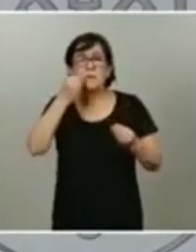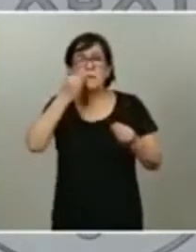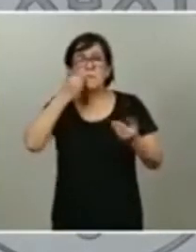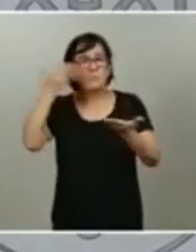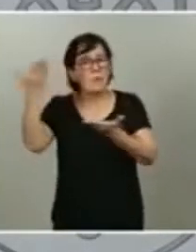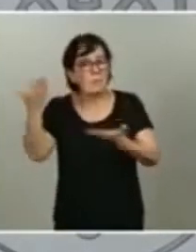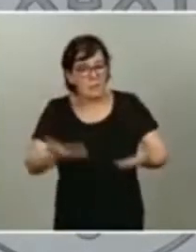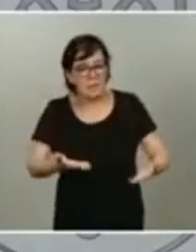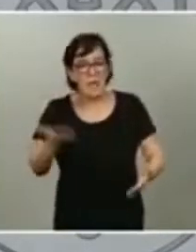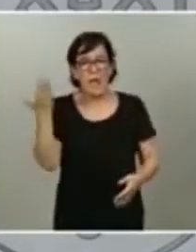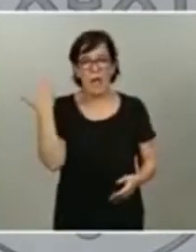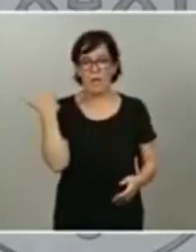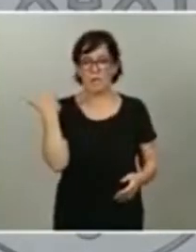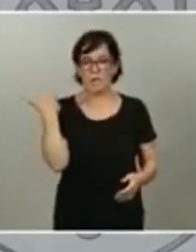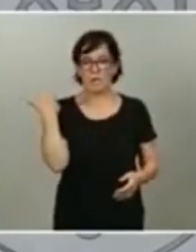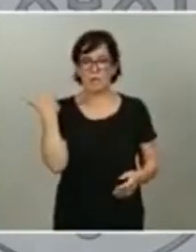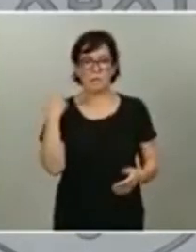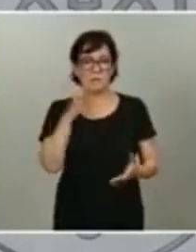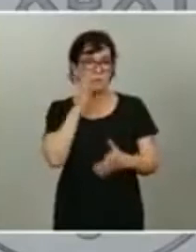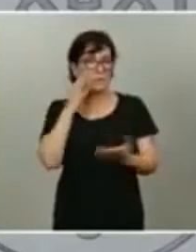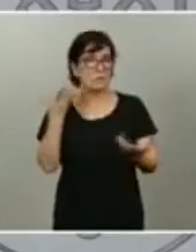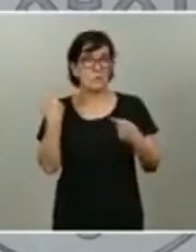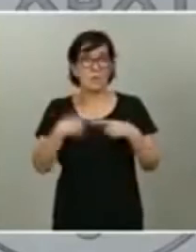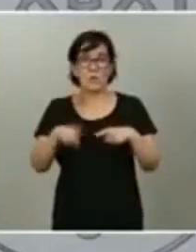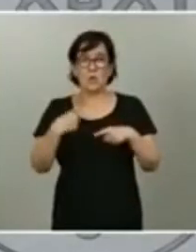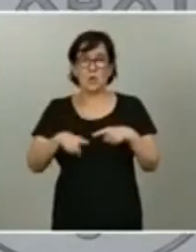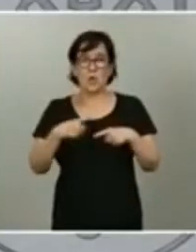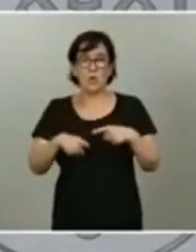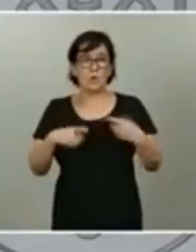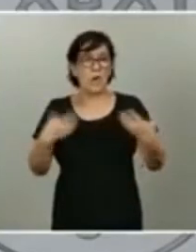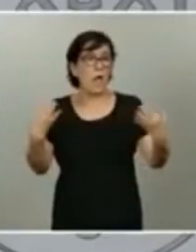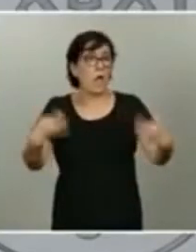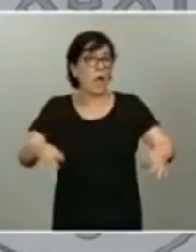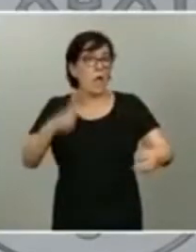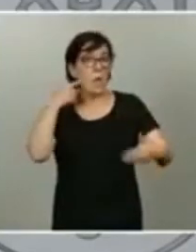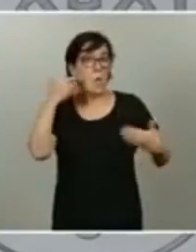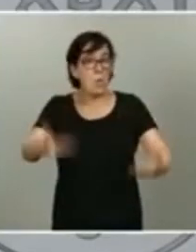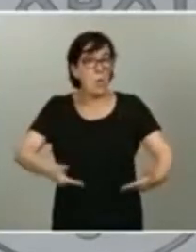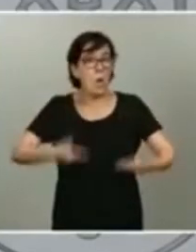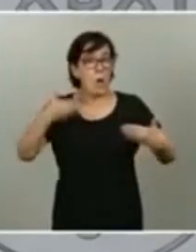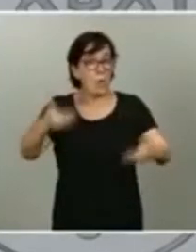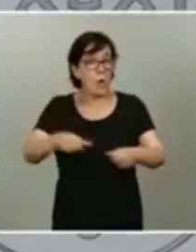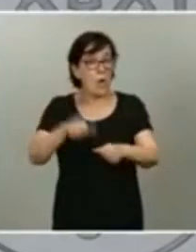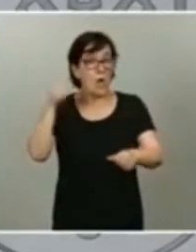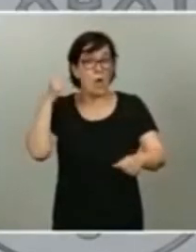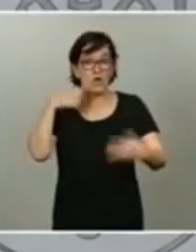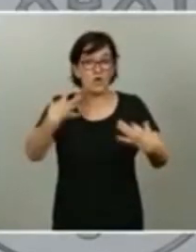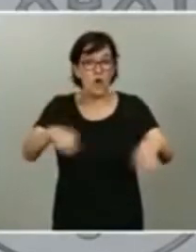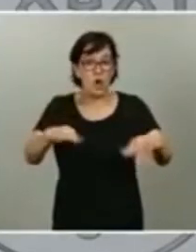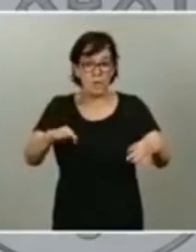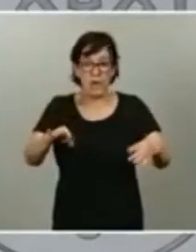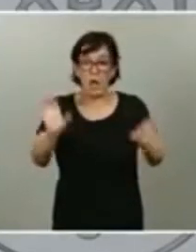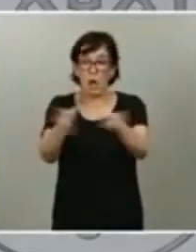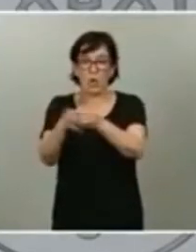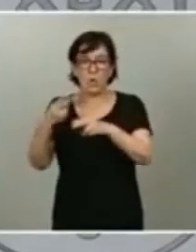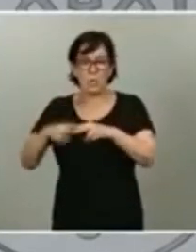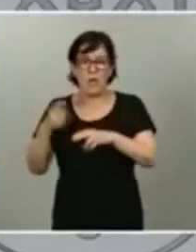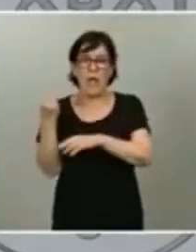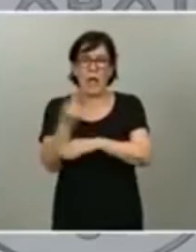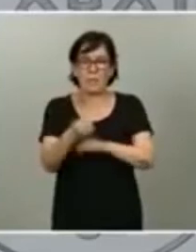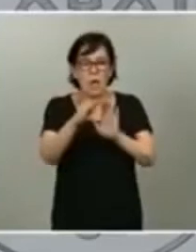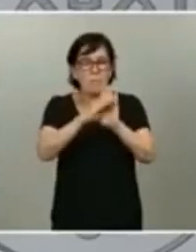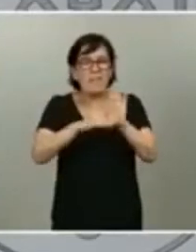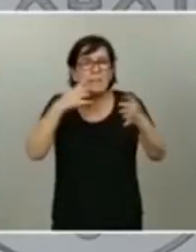de ayer algo que tenía que ser absolutamente ordinario y habitual como es que las fuerzas políticas apoyen medidas de seguridad